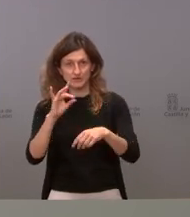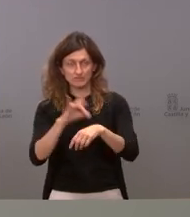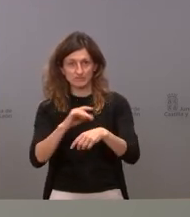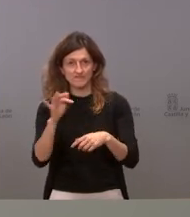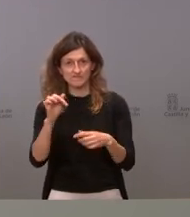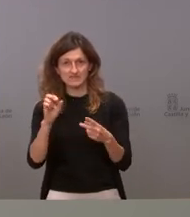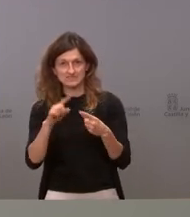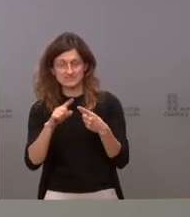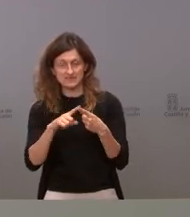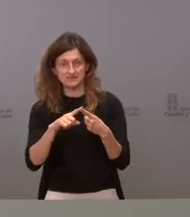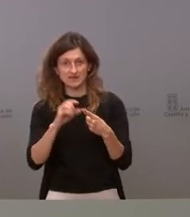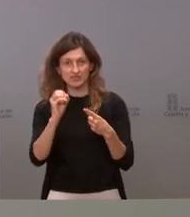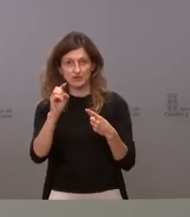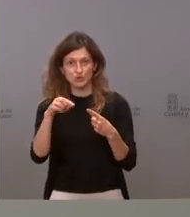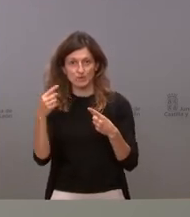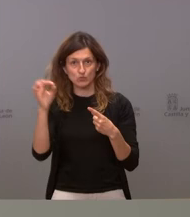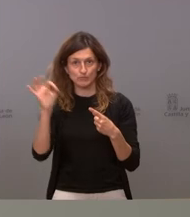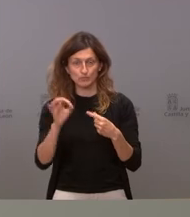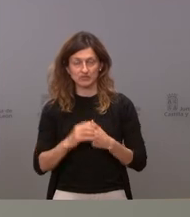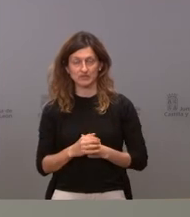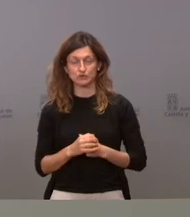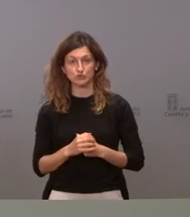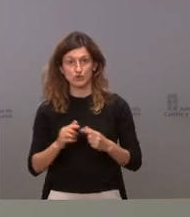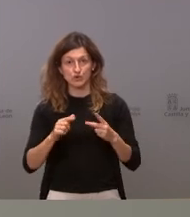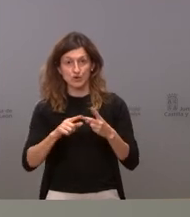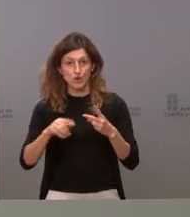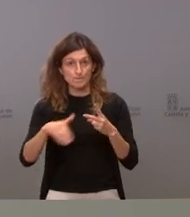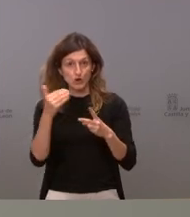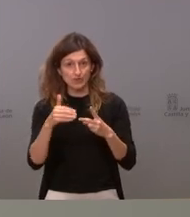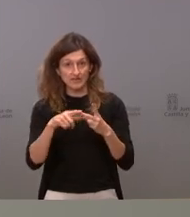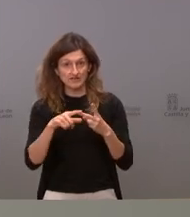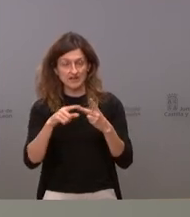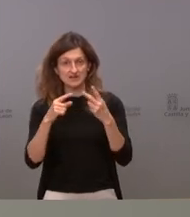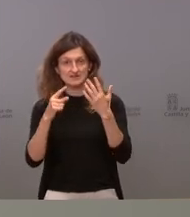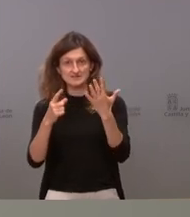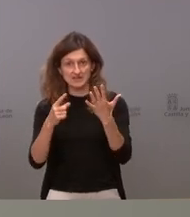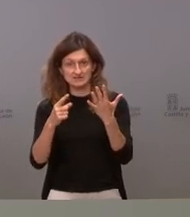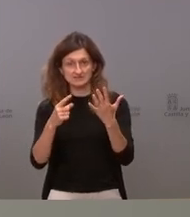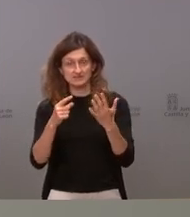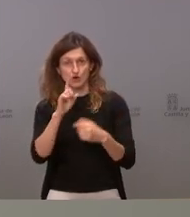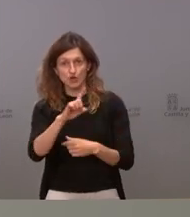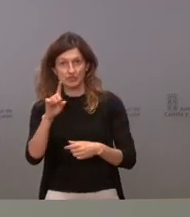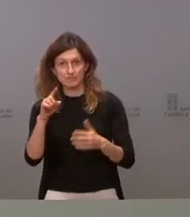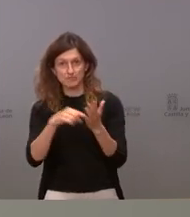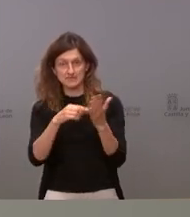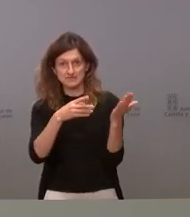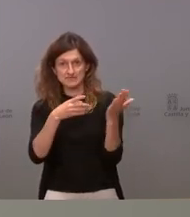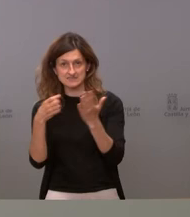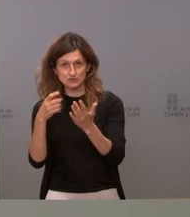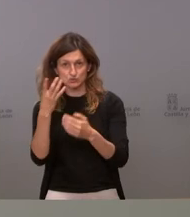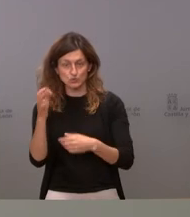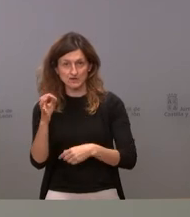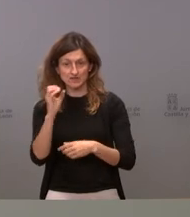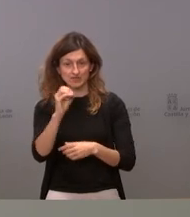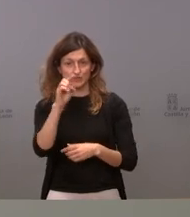es decir el 0,1% con Moderna 6 de los 11.640 es decir el 0